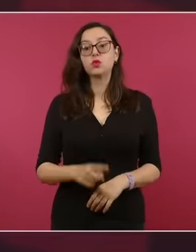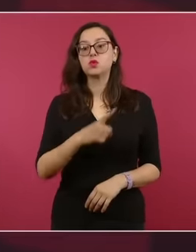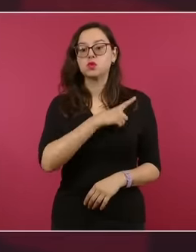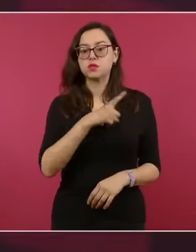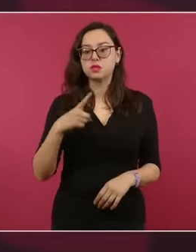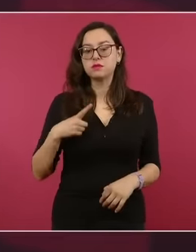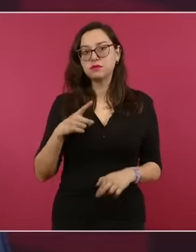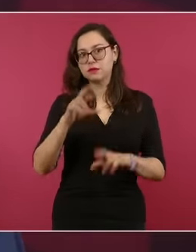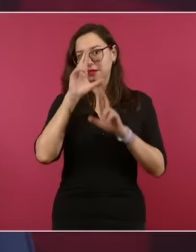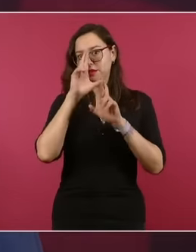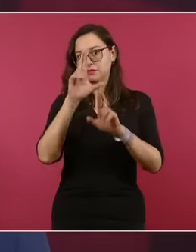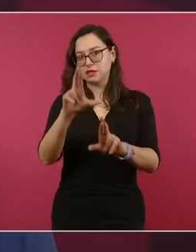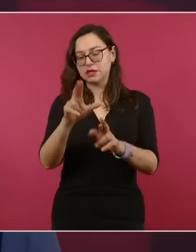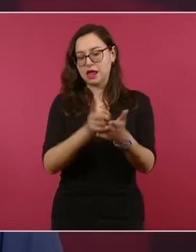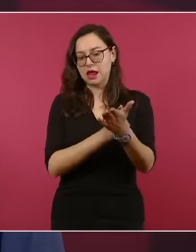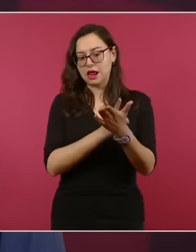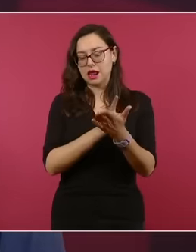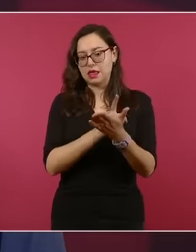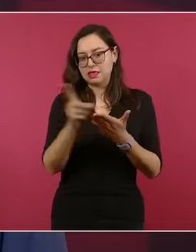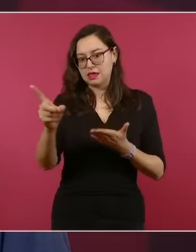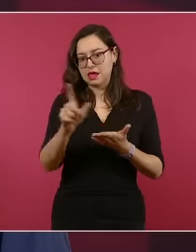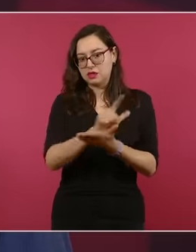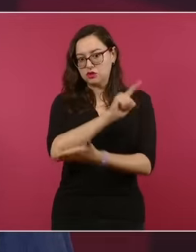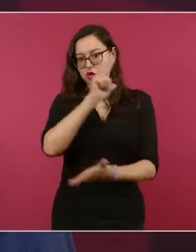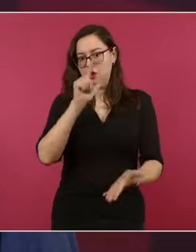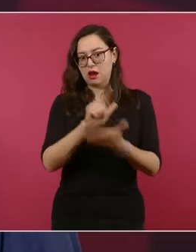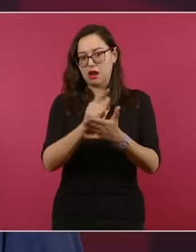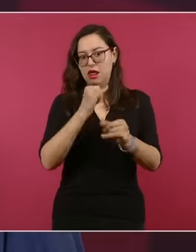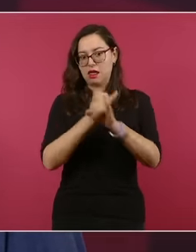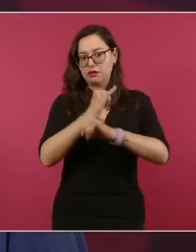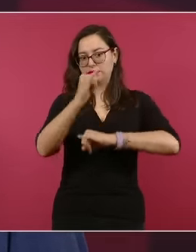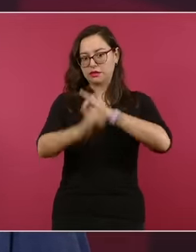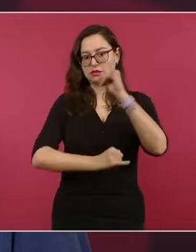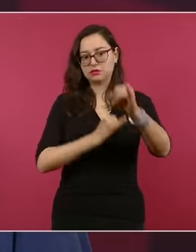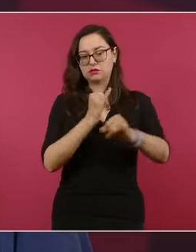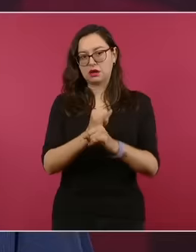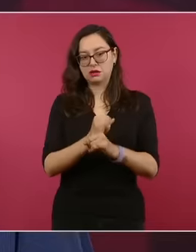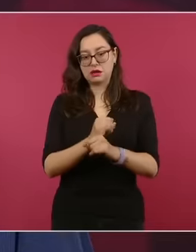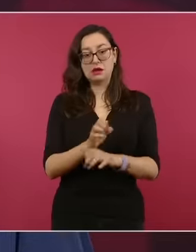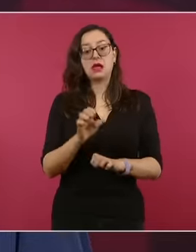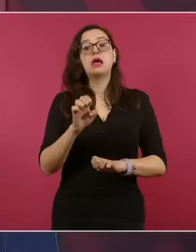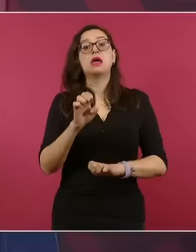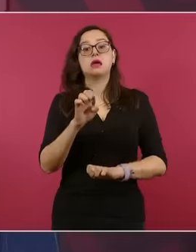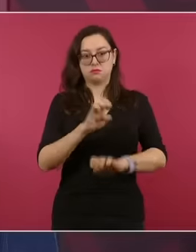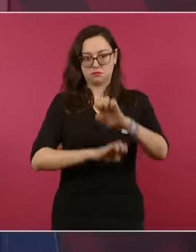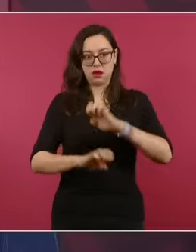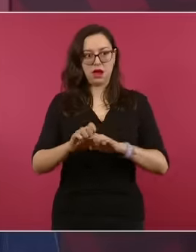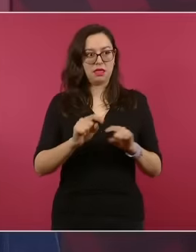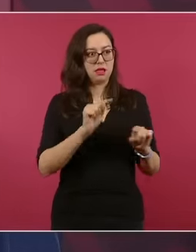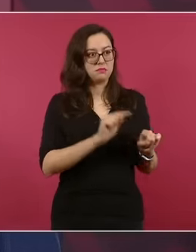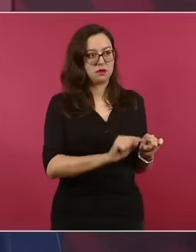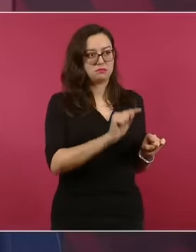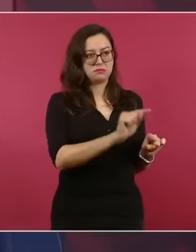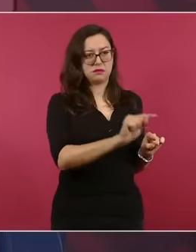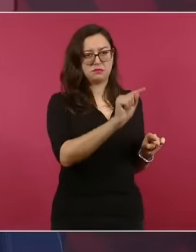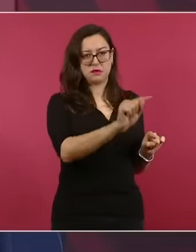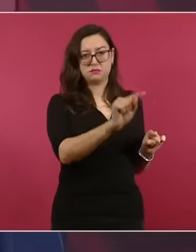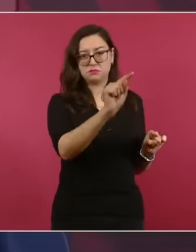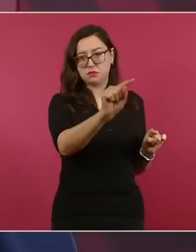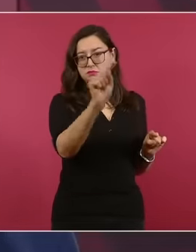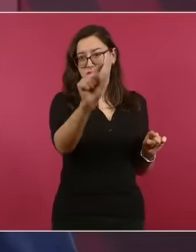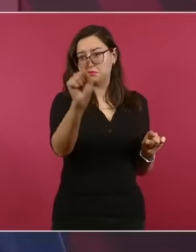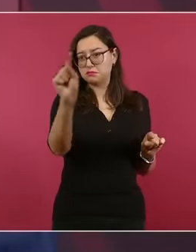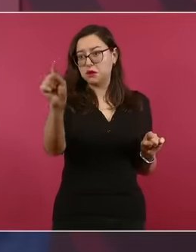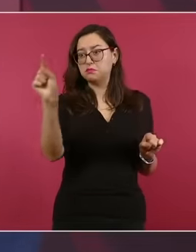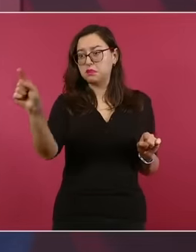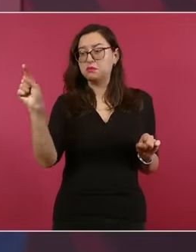los locales, las embajadas de países